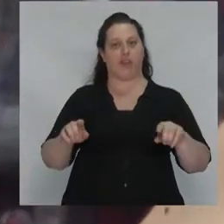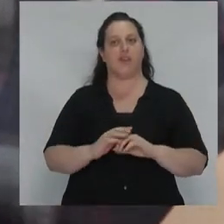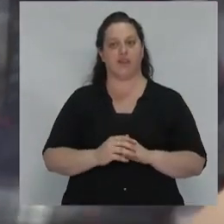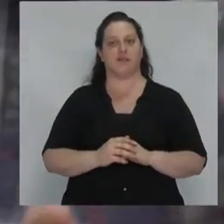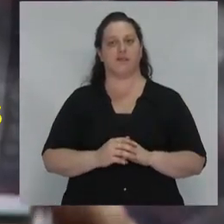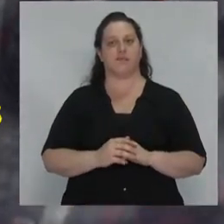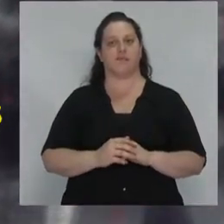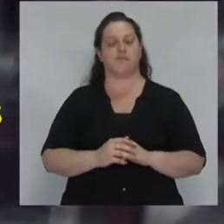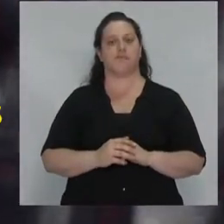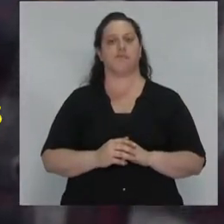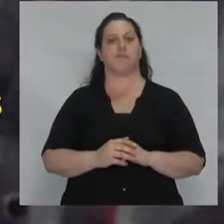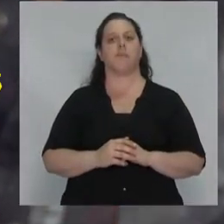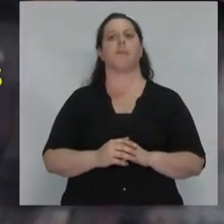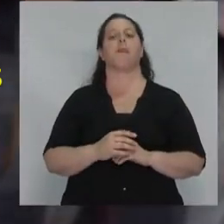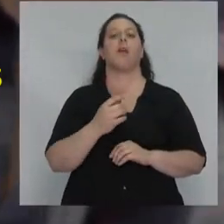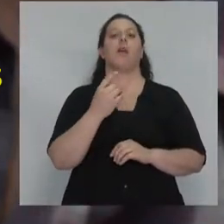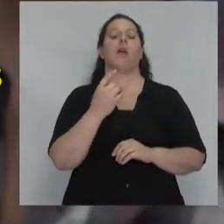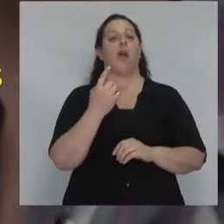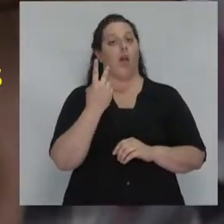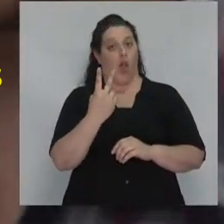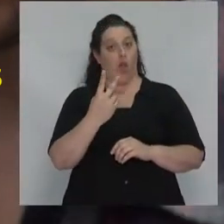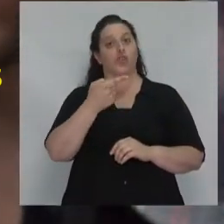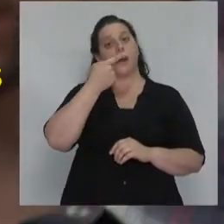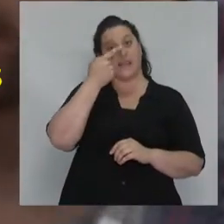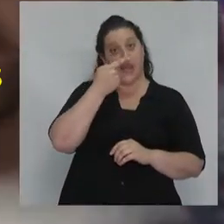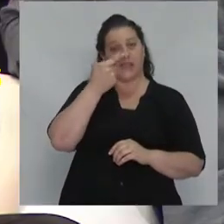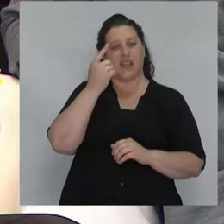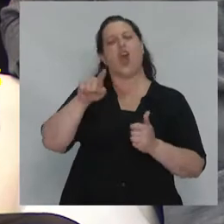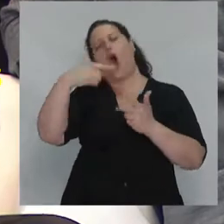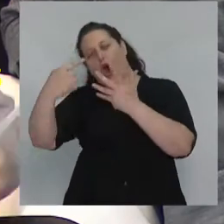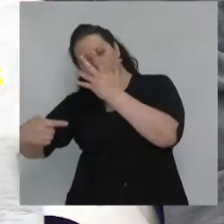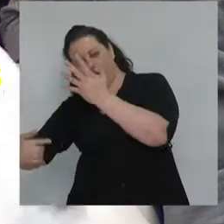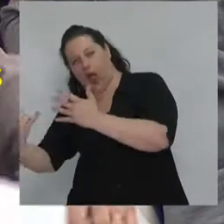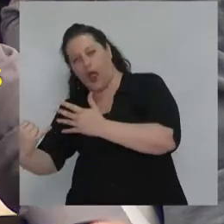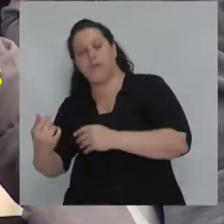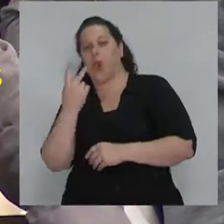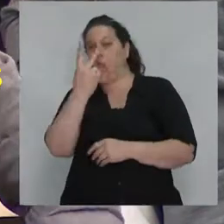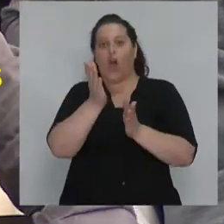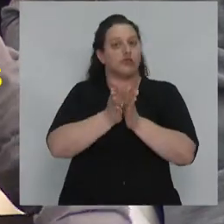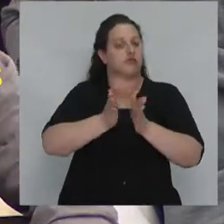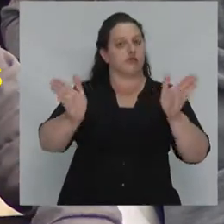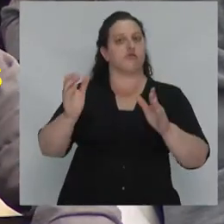son interesantes bueno, entre otros pero por lo menos dos ángulos